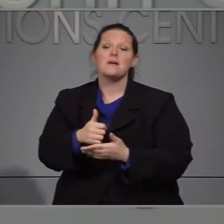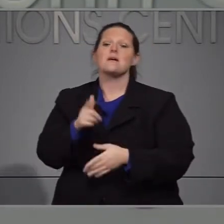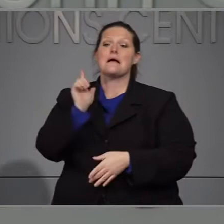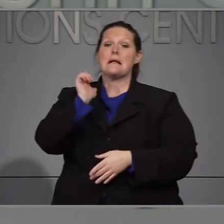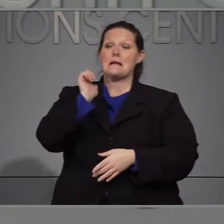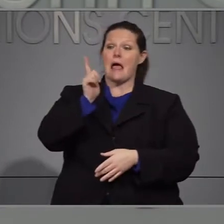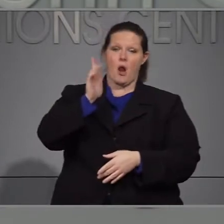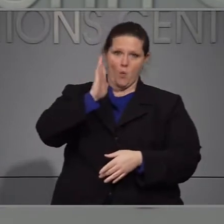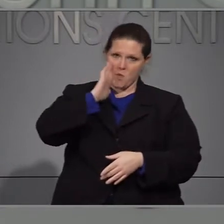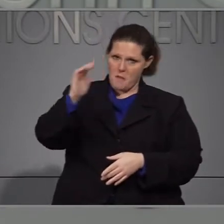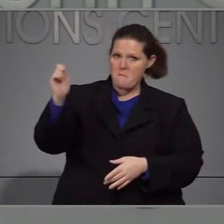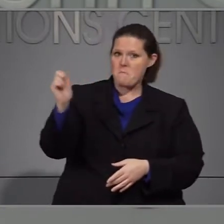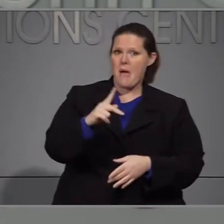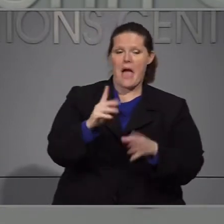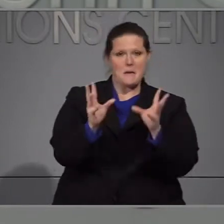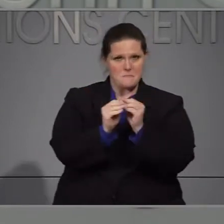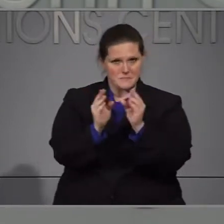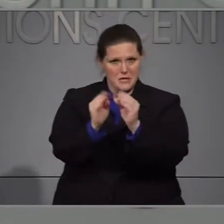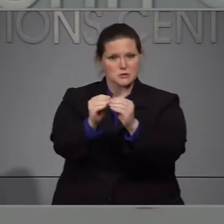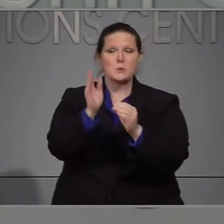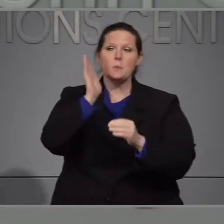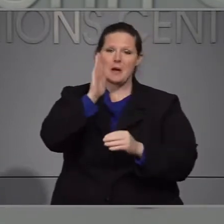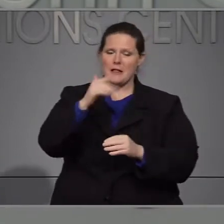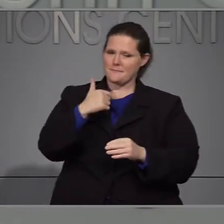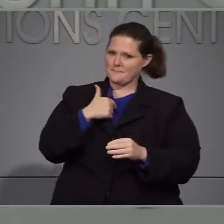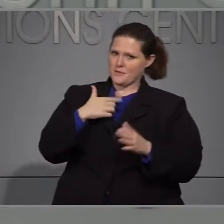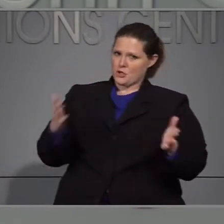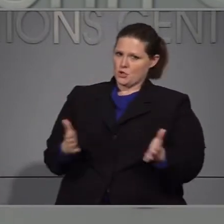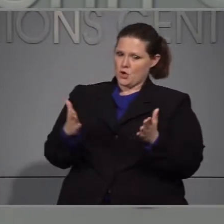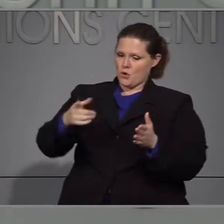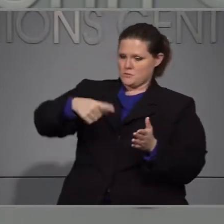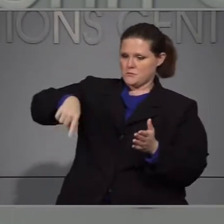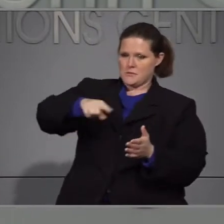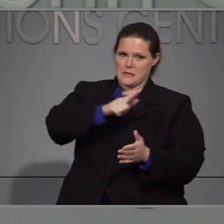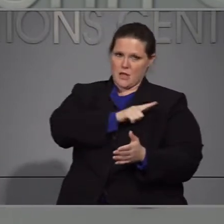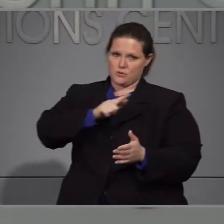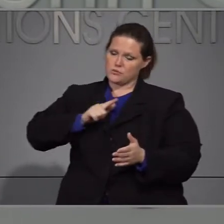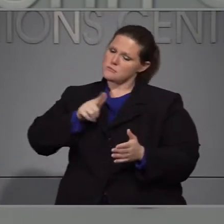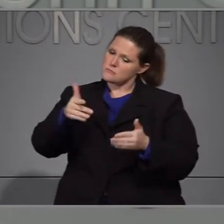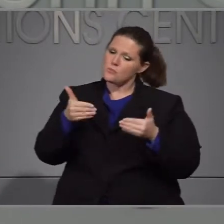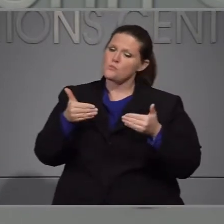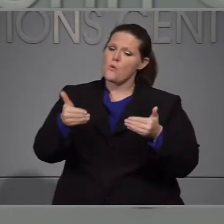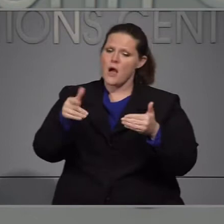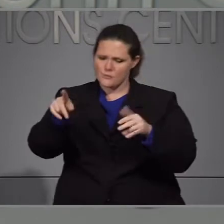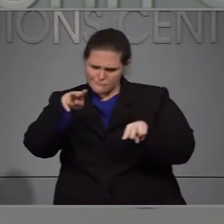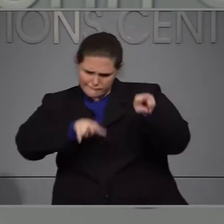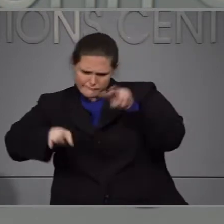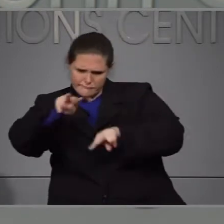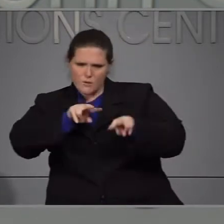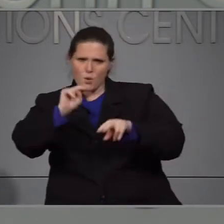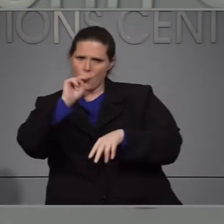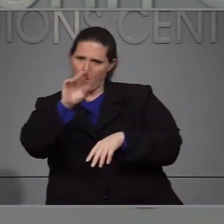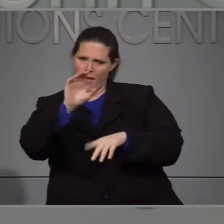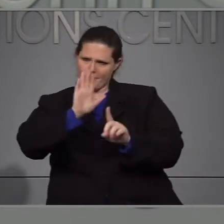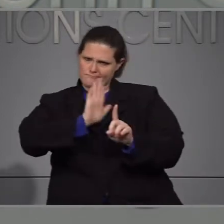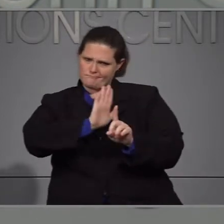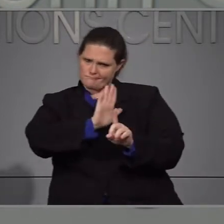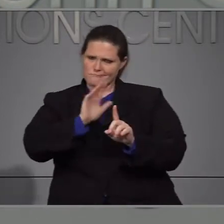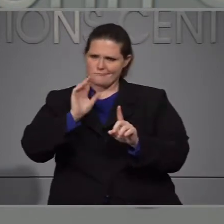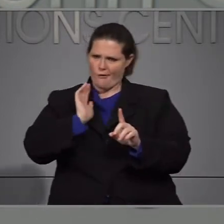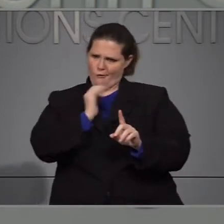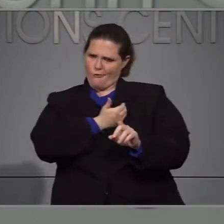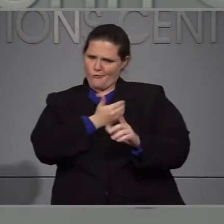rehusaron hacer algo cuando la legislatura regrese los instó a que reevalúen nuestra